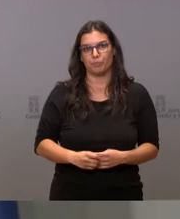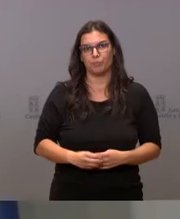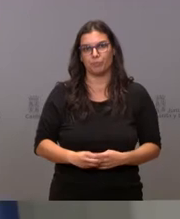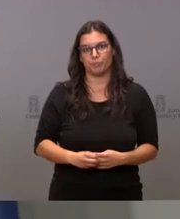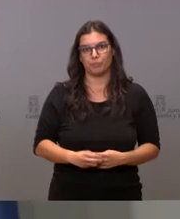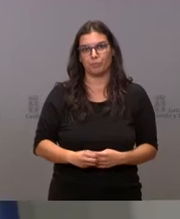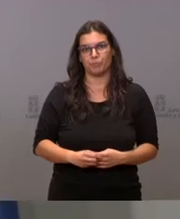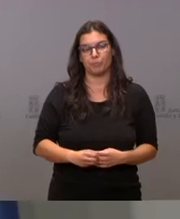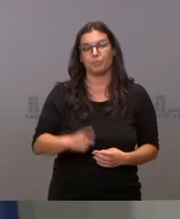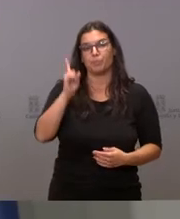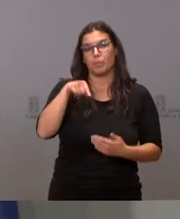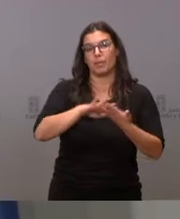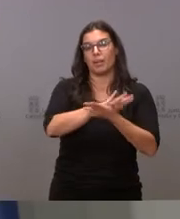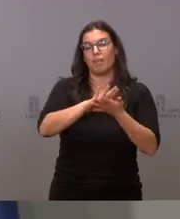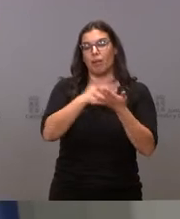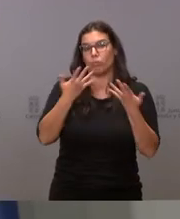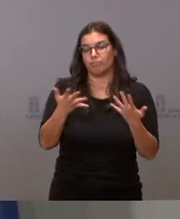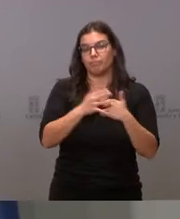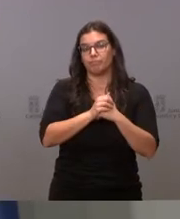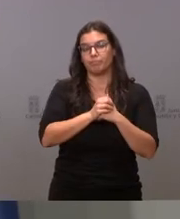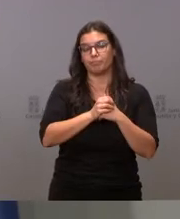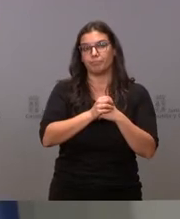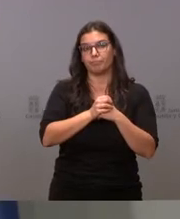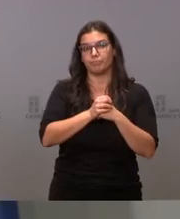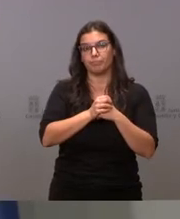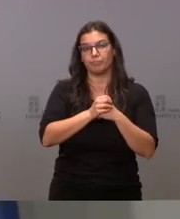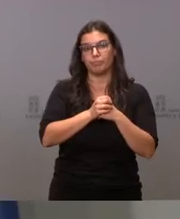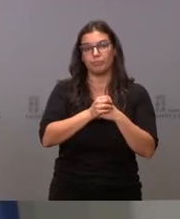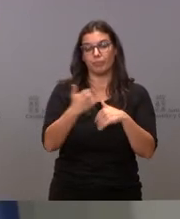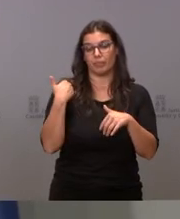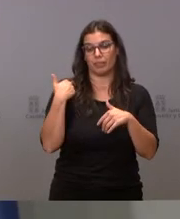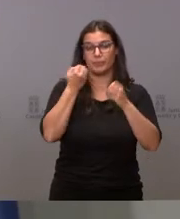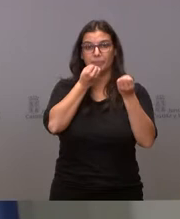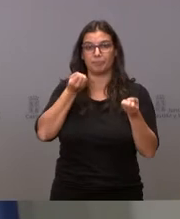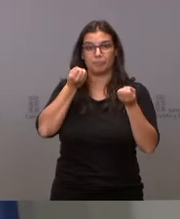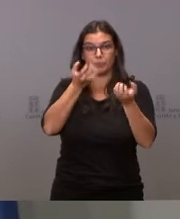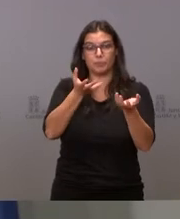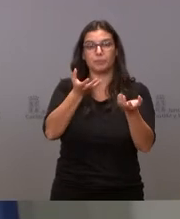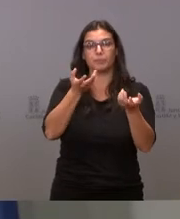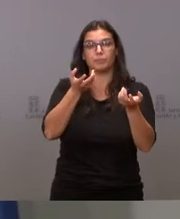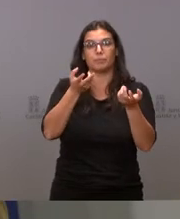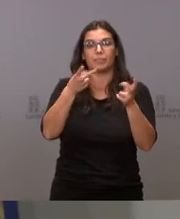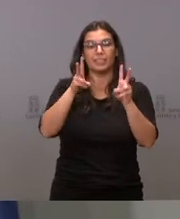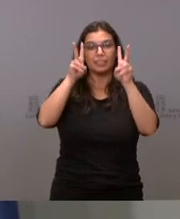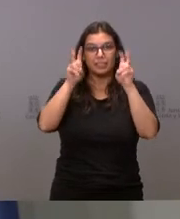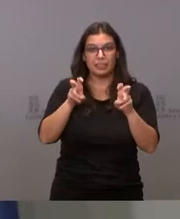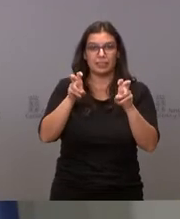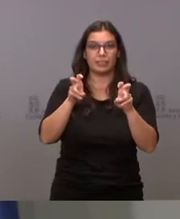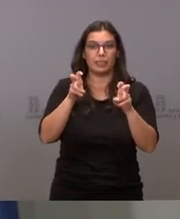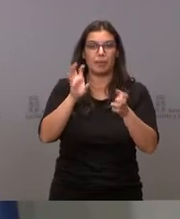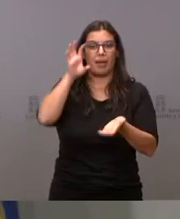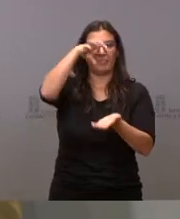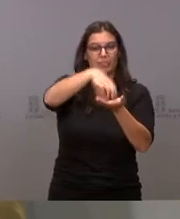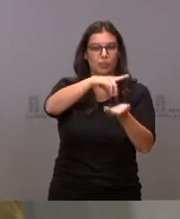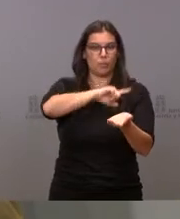se han comentado también las recientes declaraciones sobre la presencia de instalaciones militares